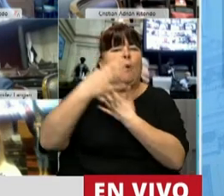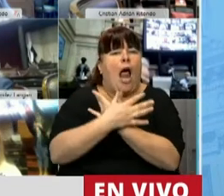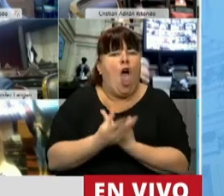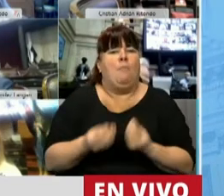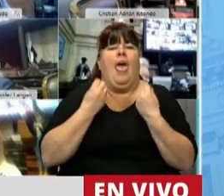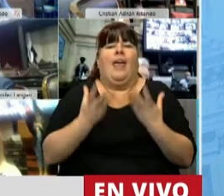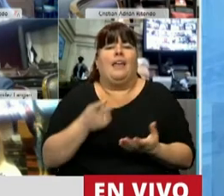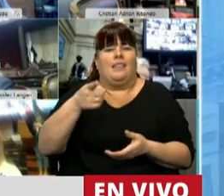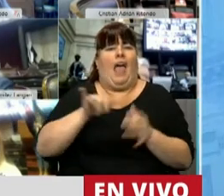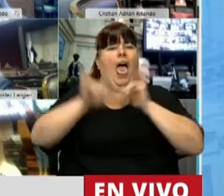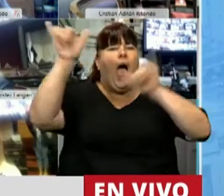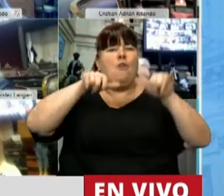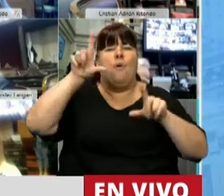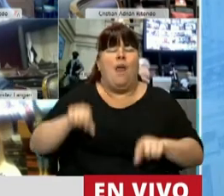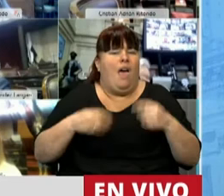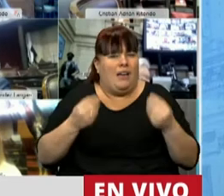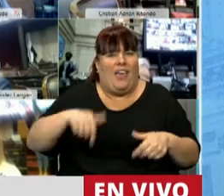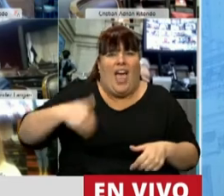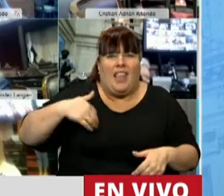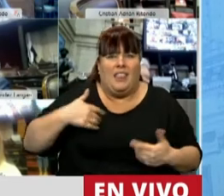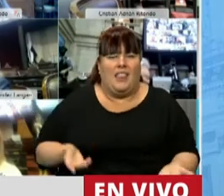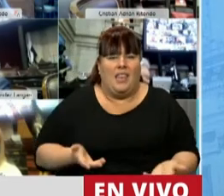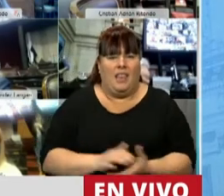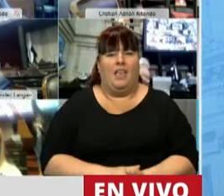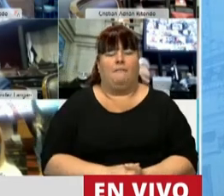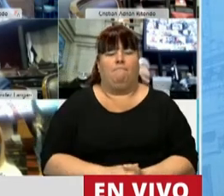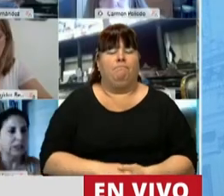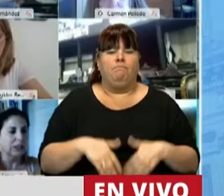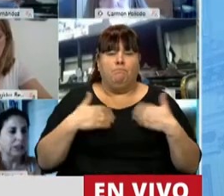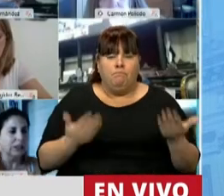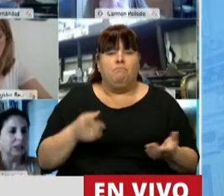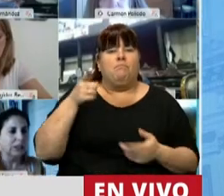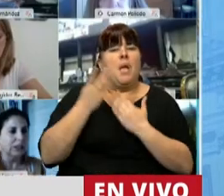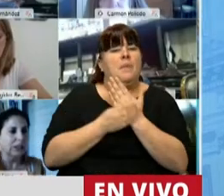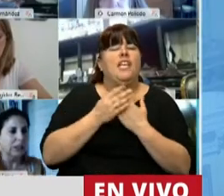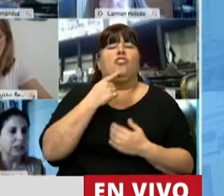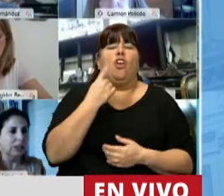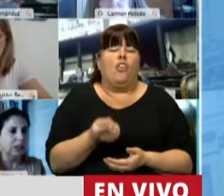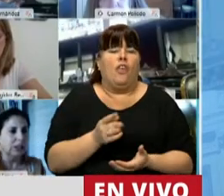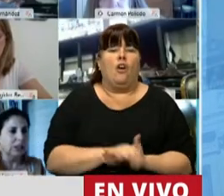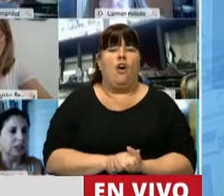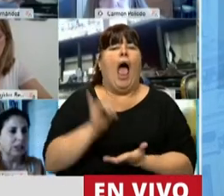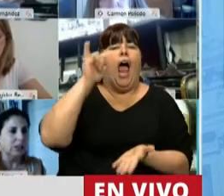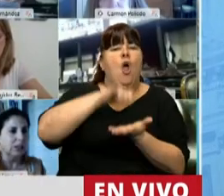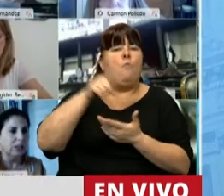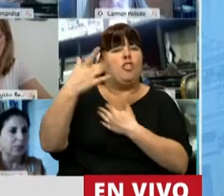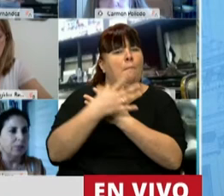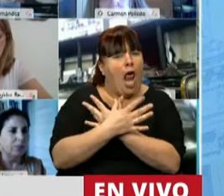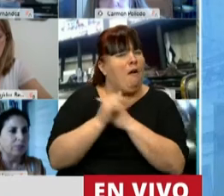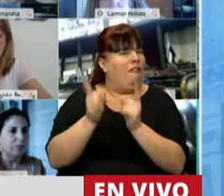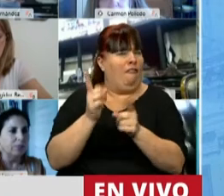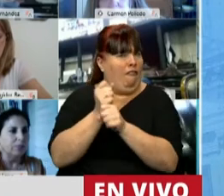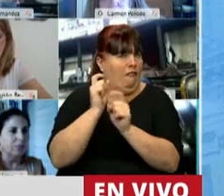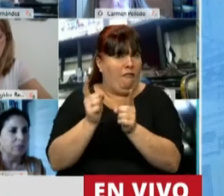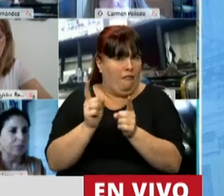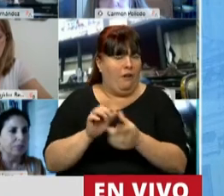pasar con la operación de las líneas aéreas low cost en Argentina? A lo cual el ministro respondió que el aeropuerto del Palomar iba a seguir